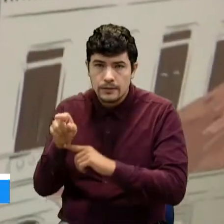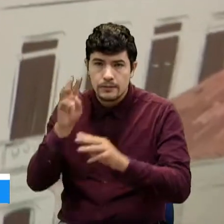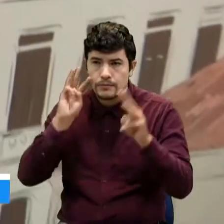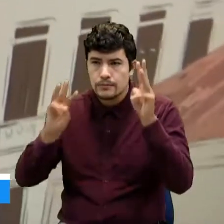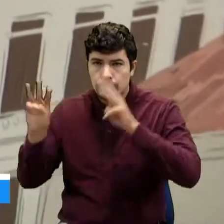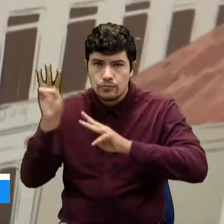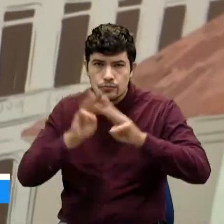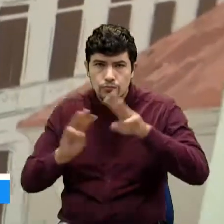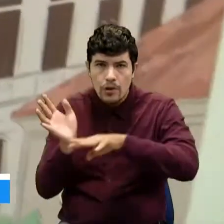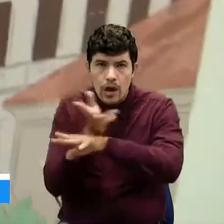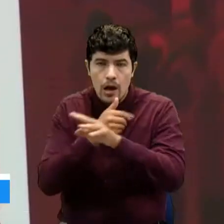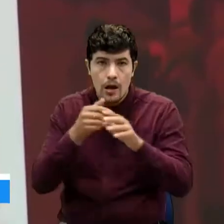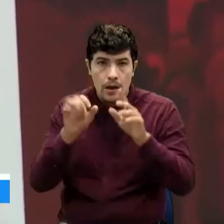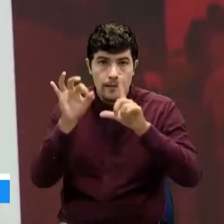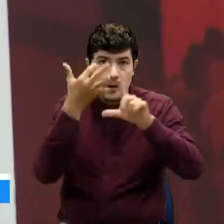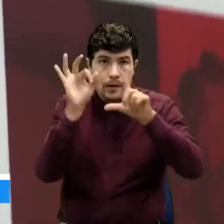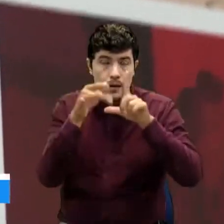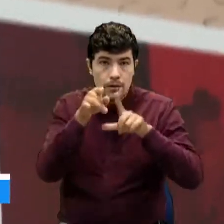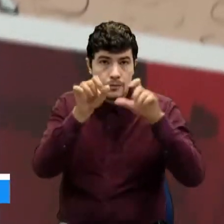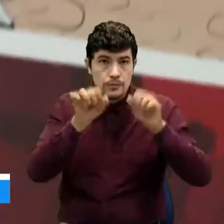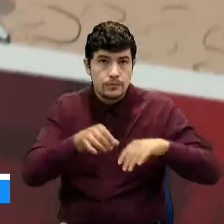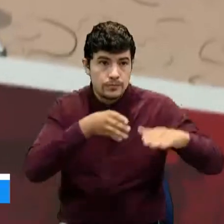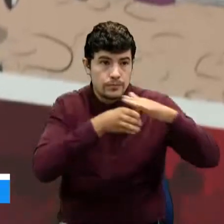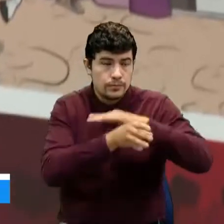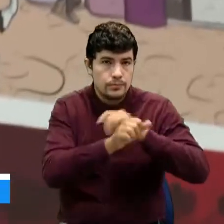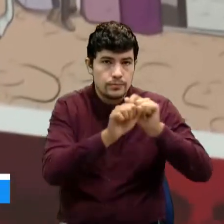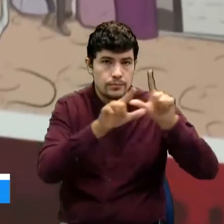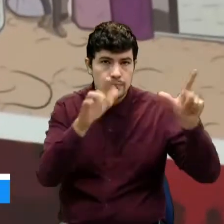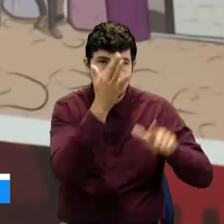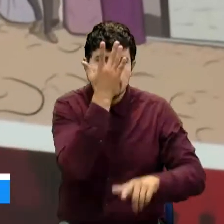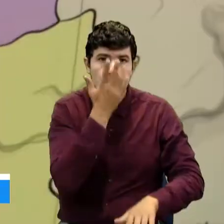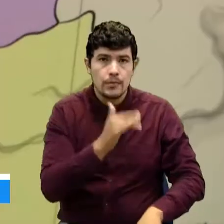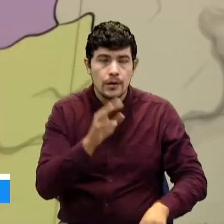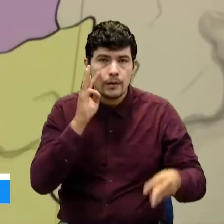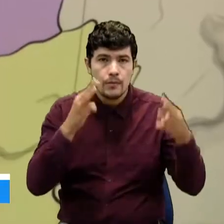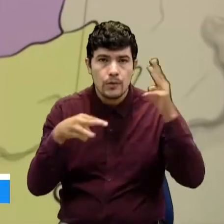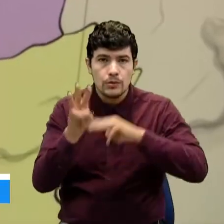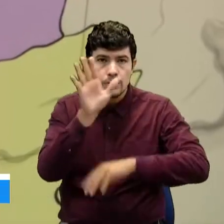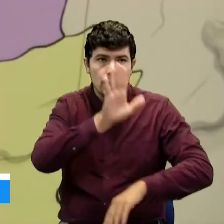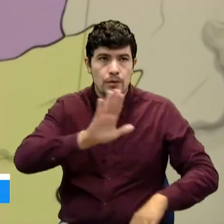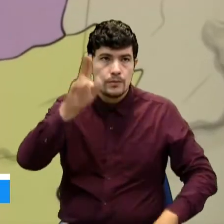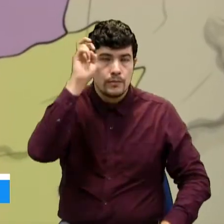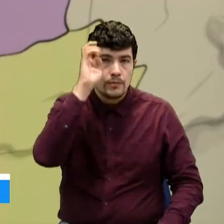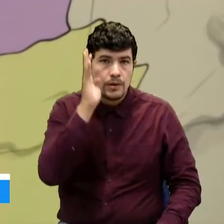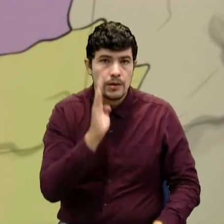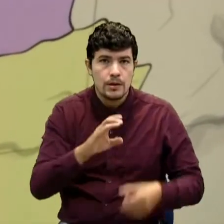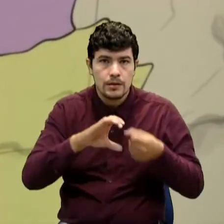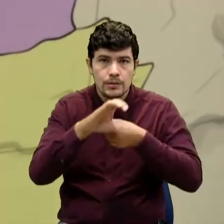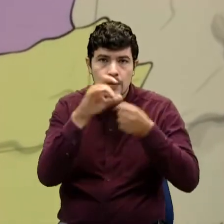exposiciones de manera virtual pueden ingresar al fanpage del Museo Norte de Santander y Ciudad de Cúcuta.